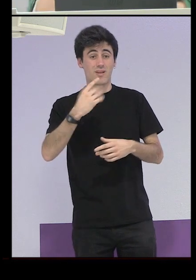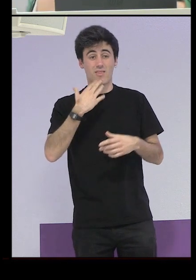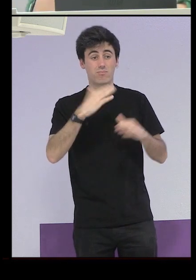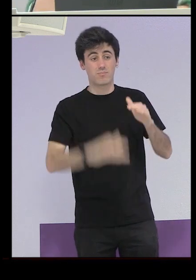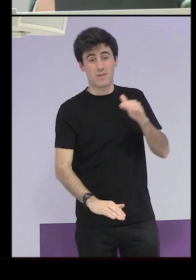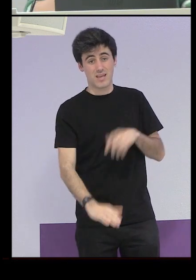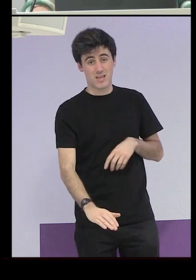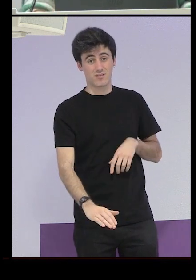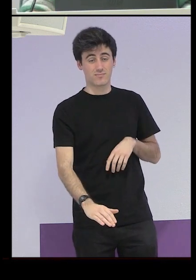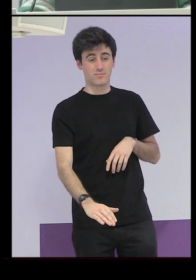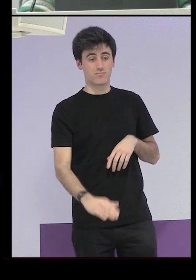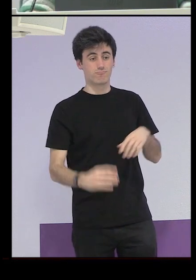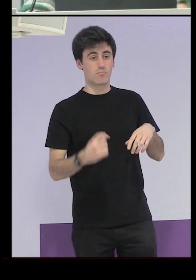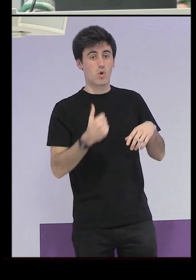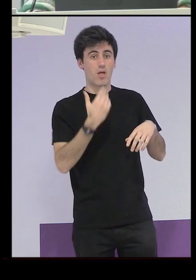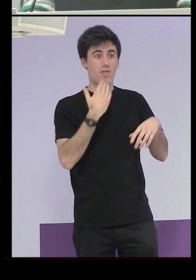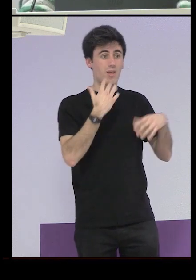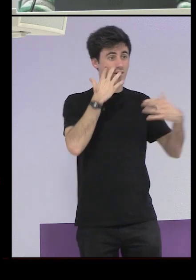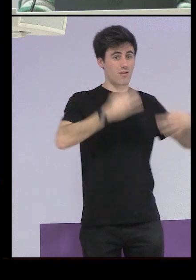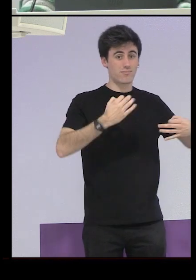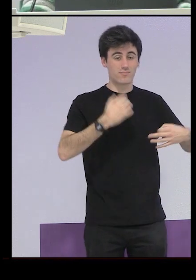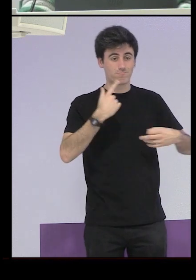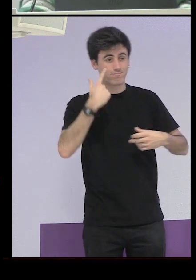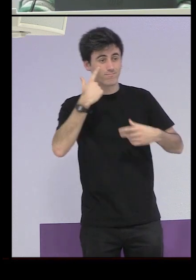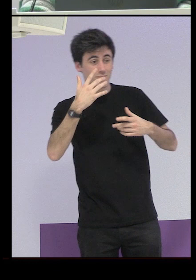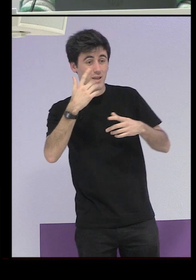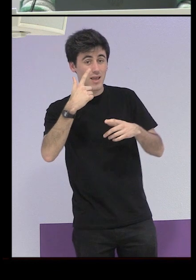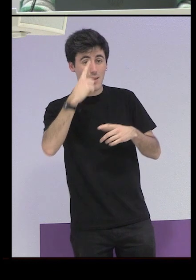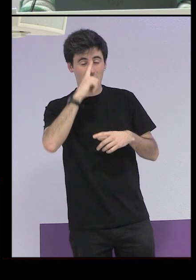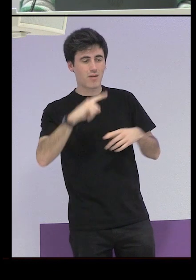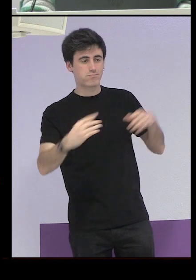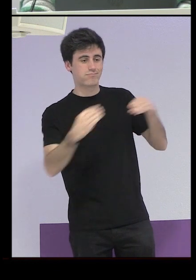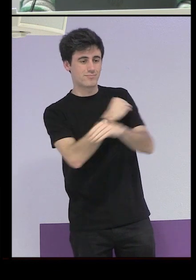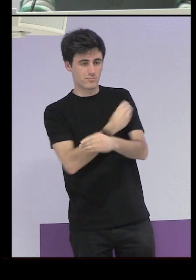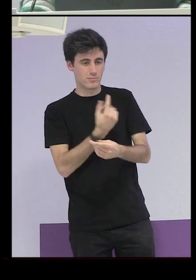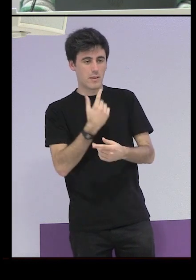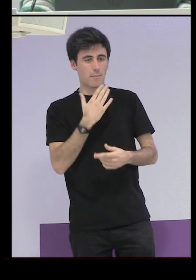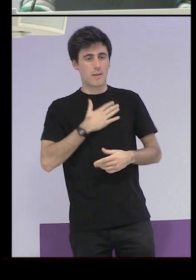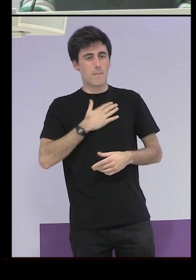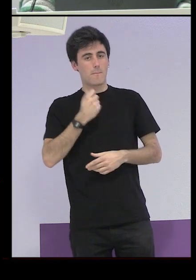mucho más pequeñas anteriores que también me resulta perturbador desde luego